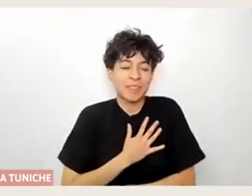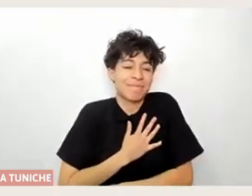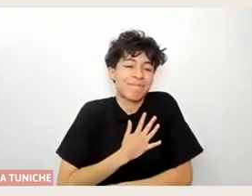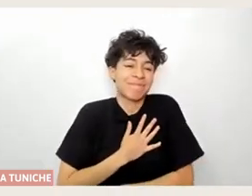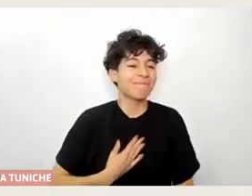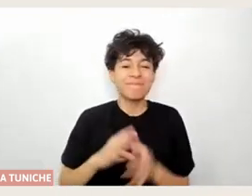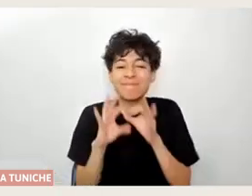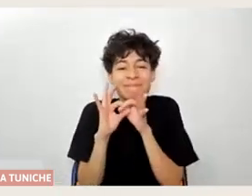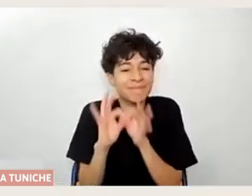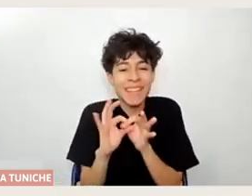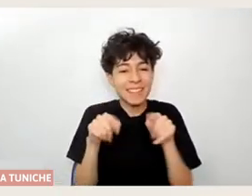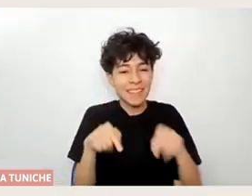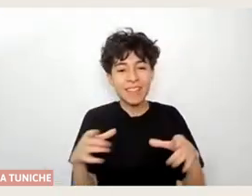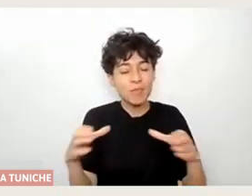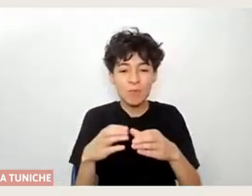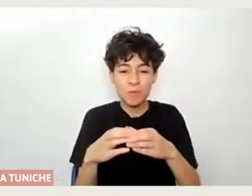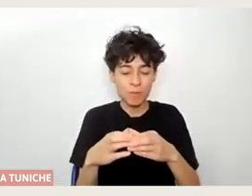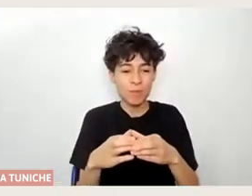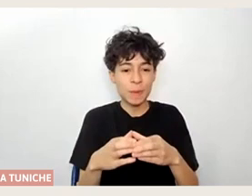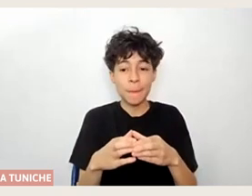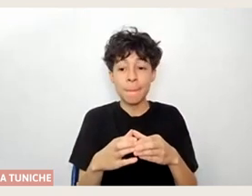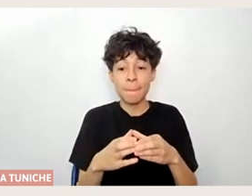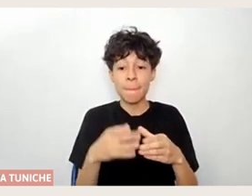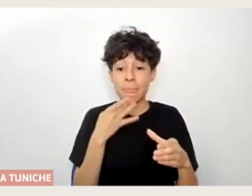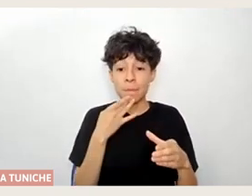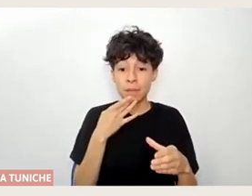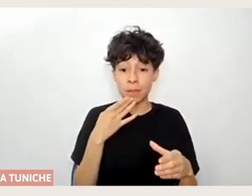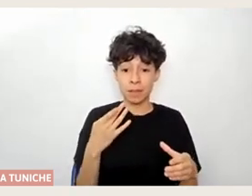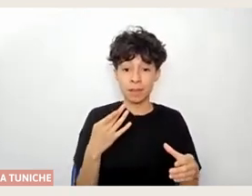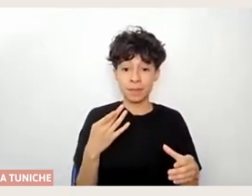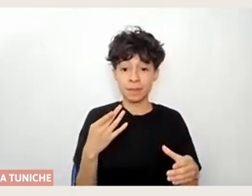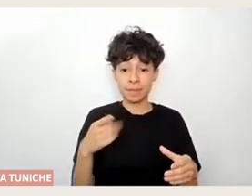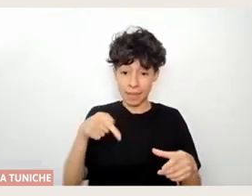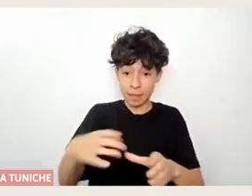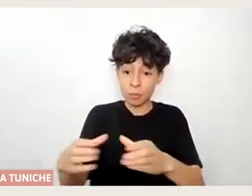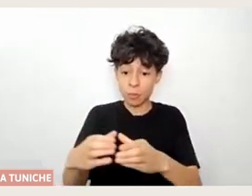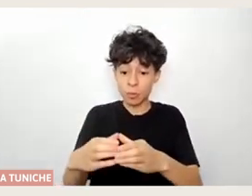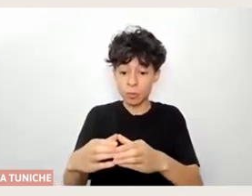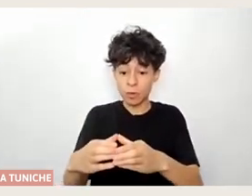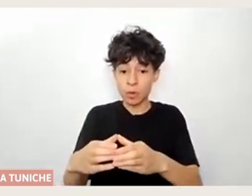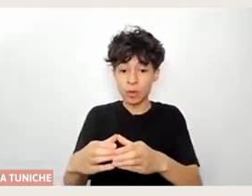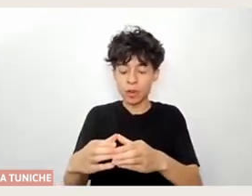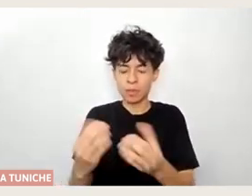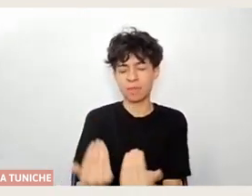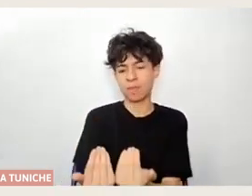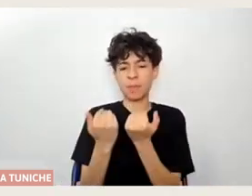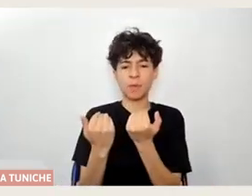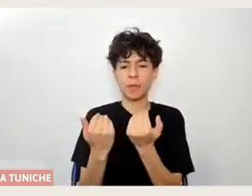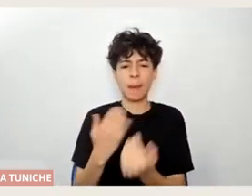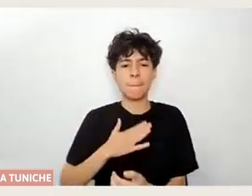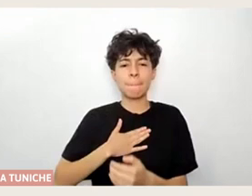porque ellos han formado parte de lo que es mi desarrollo emocional,